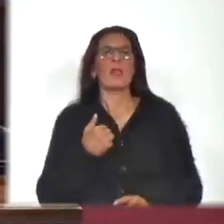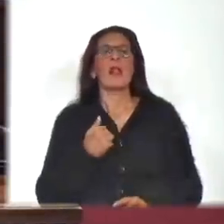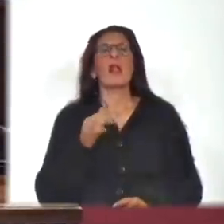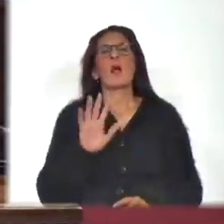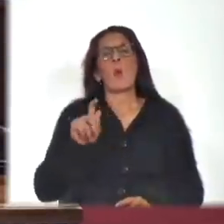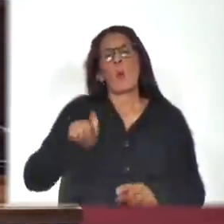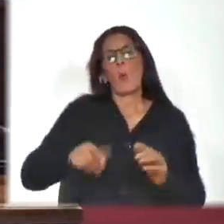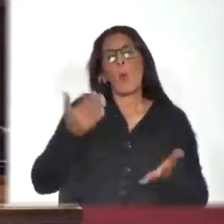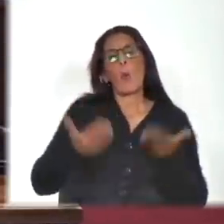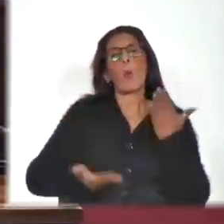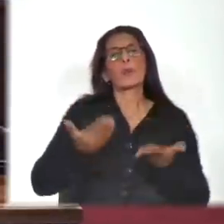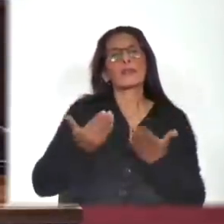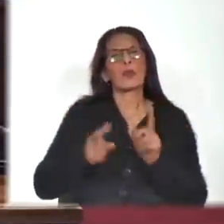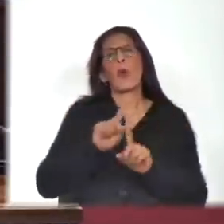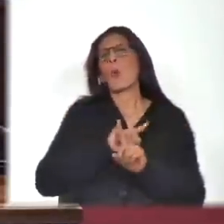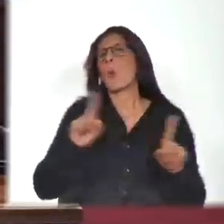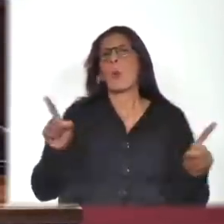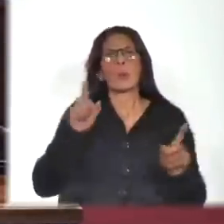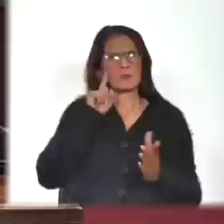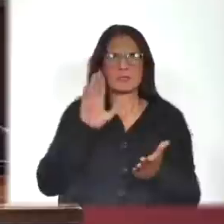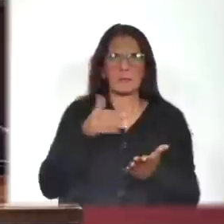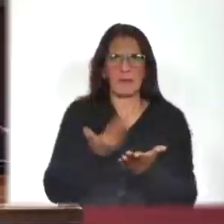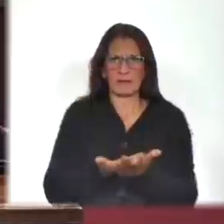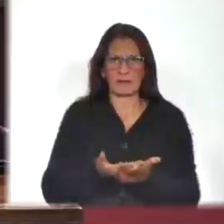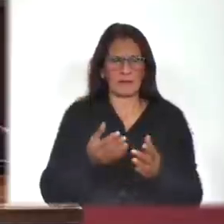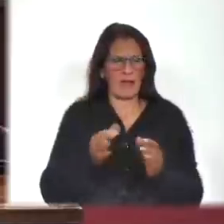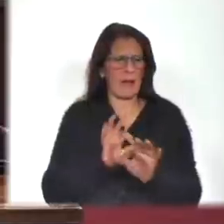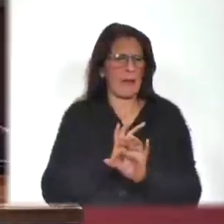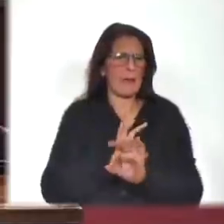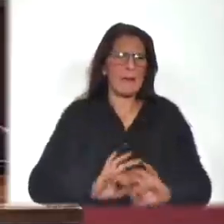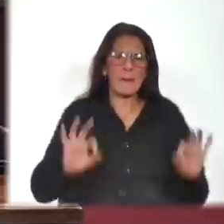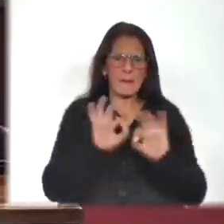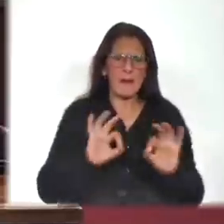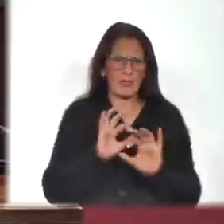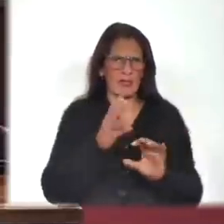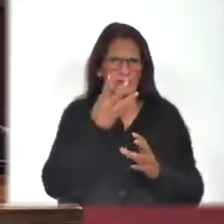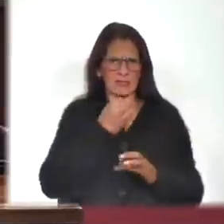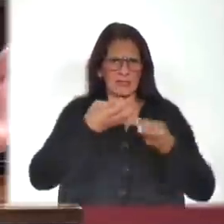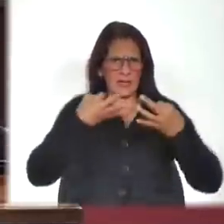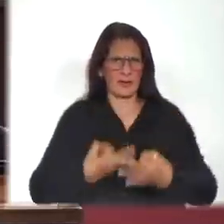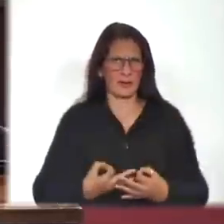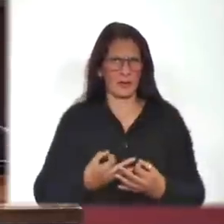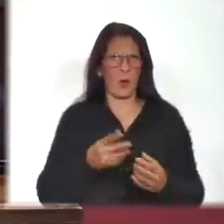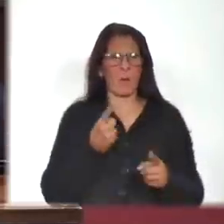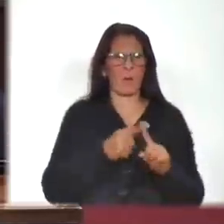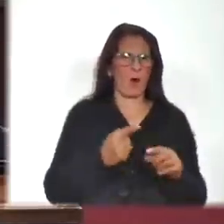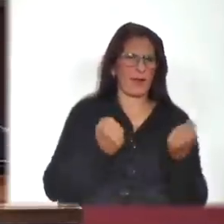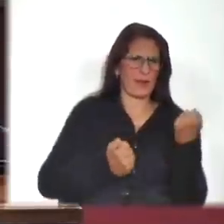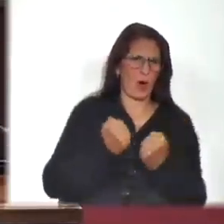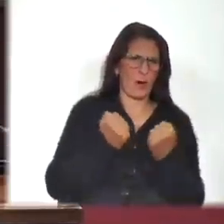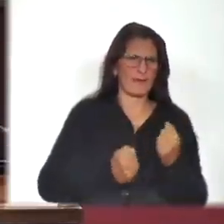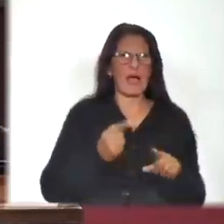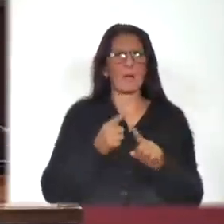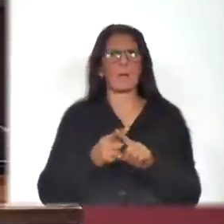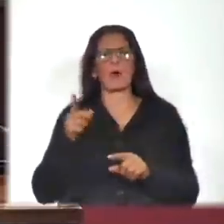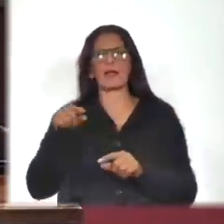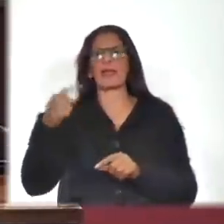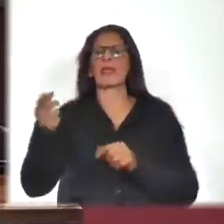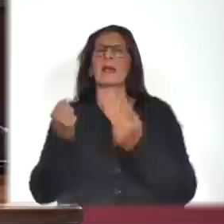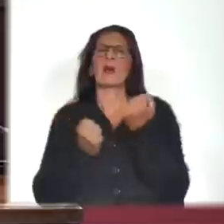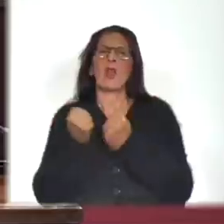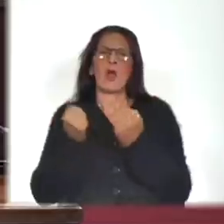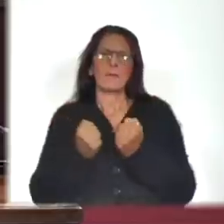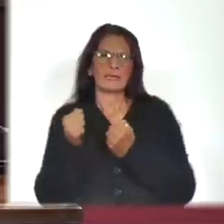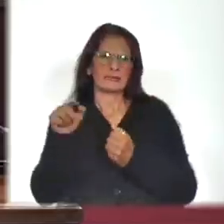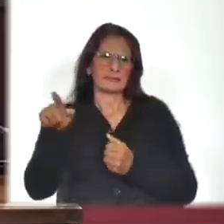jurídico no se ha planteado ninguna objeción seria a todo lo actuado por el Ministerio de Economía y antes por el señor economista Alfie